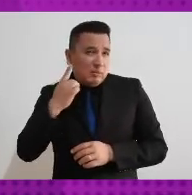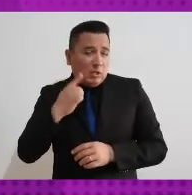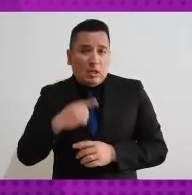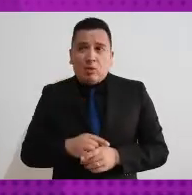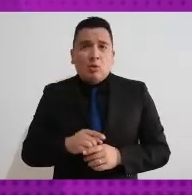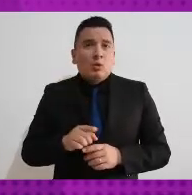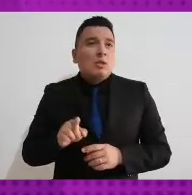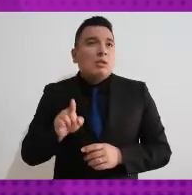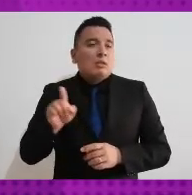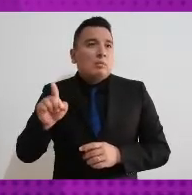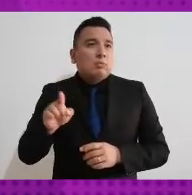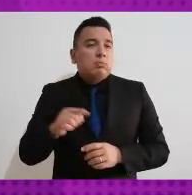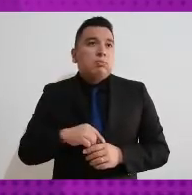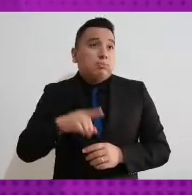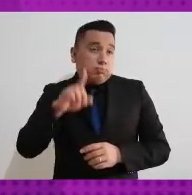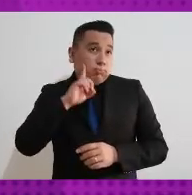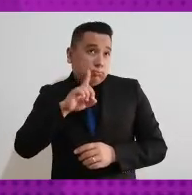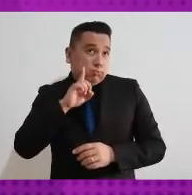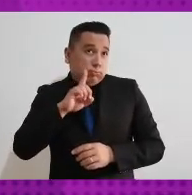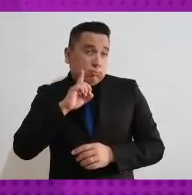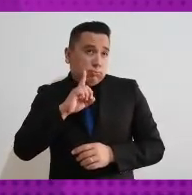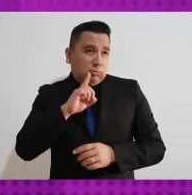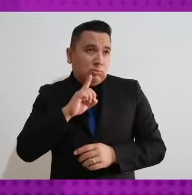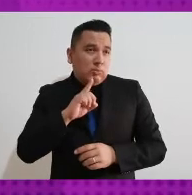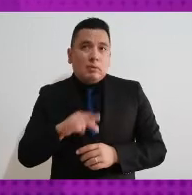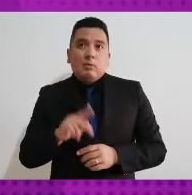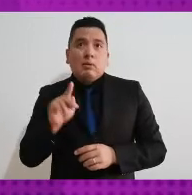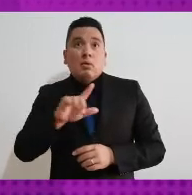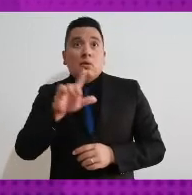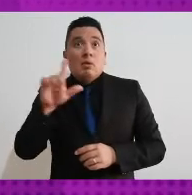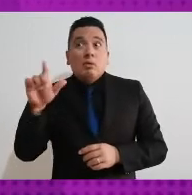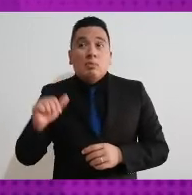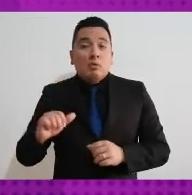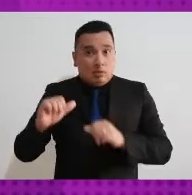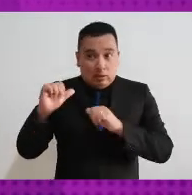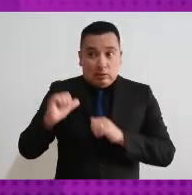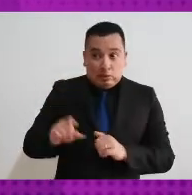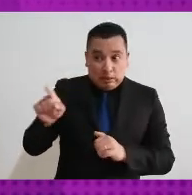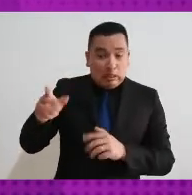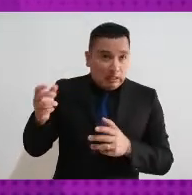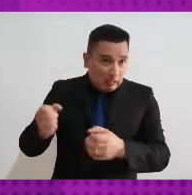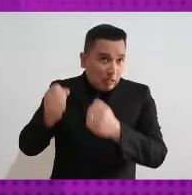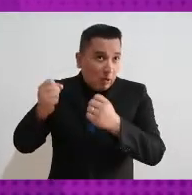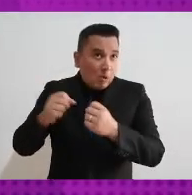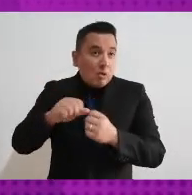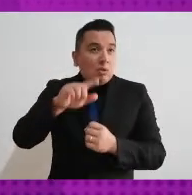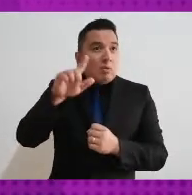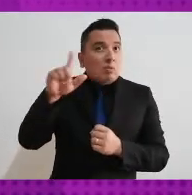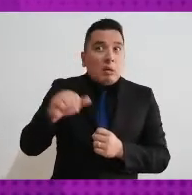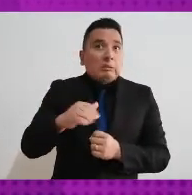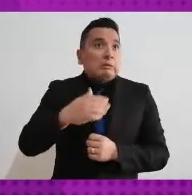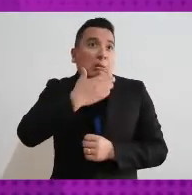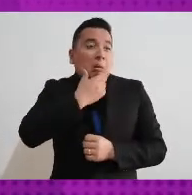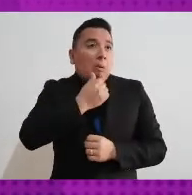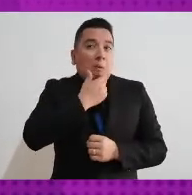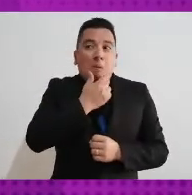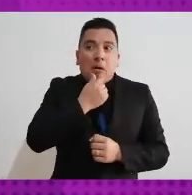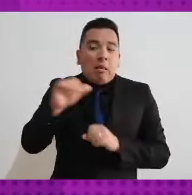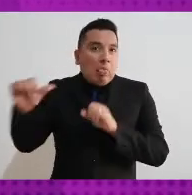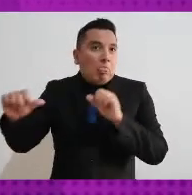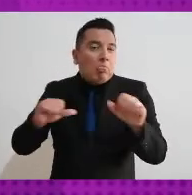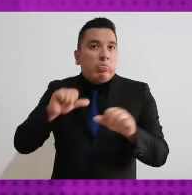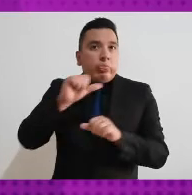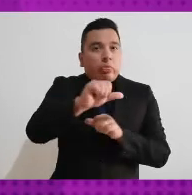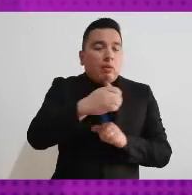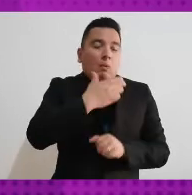federal para establecer que las fórmulas debían de ser integradas por personas del mismo género. Porque lo que ocurrió